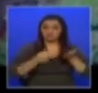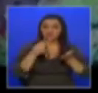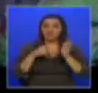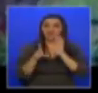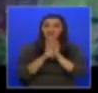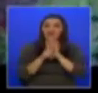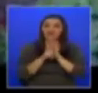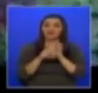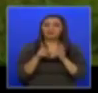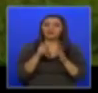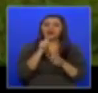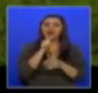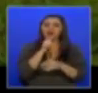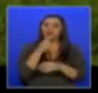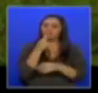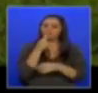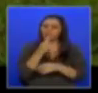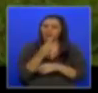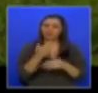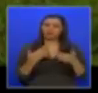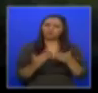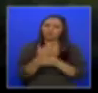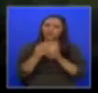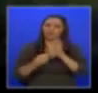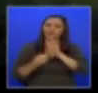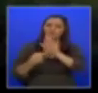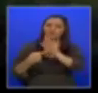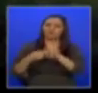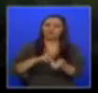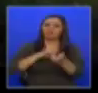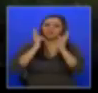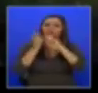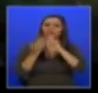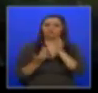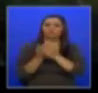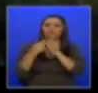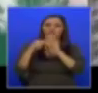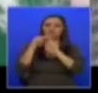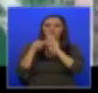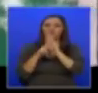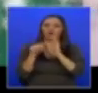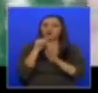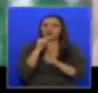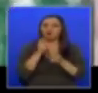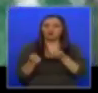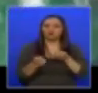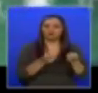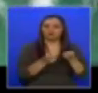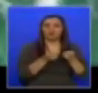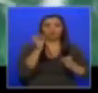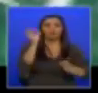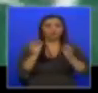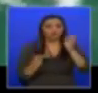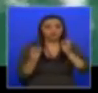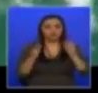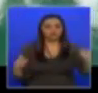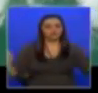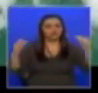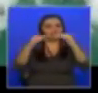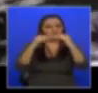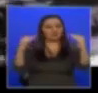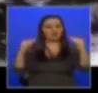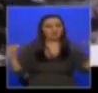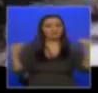Ecuatoriana constituye un moderno ejemplo de regulación del agua. Porque la justicia, la equidad